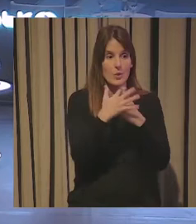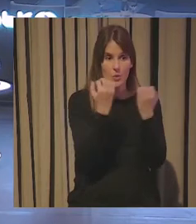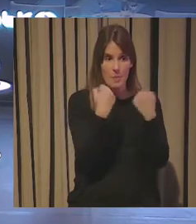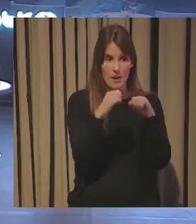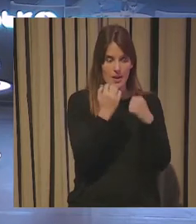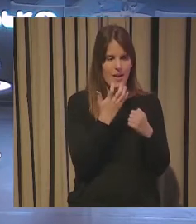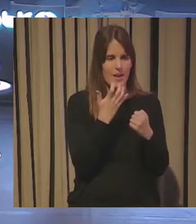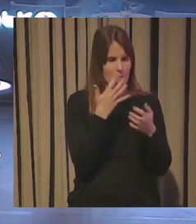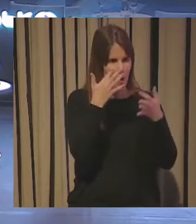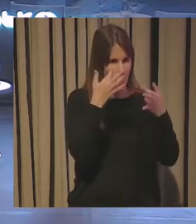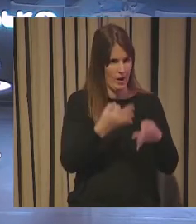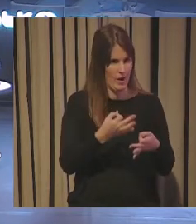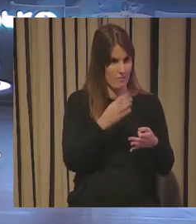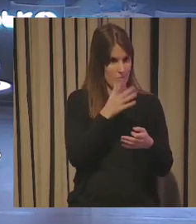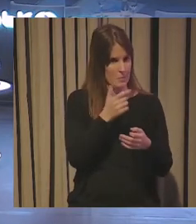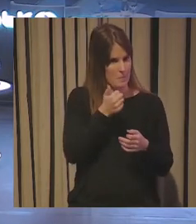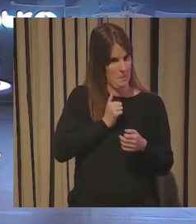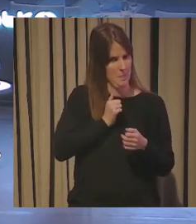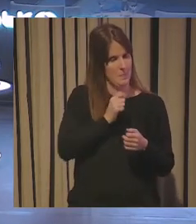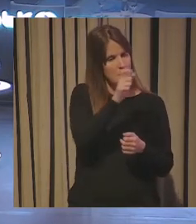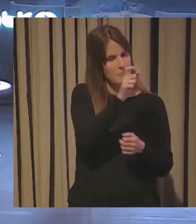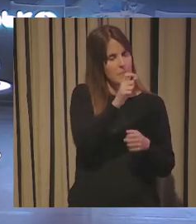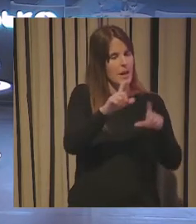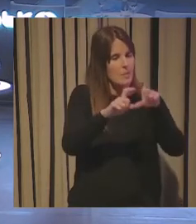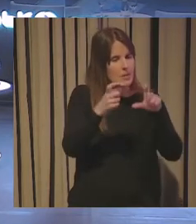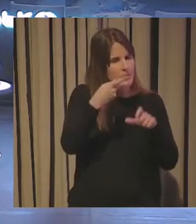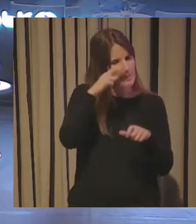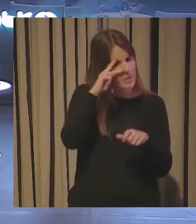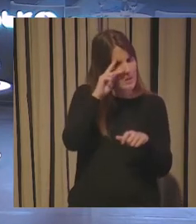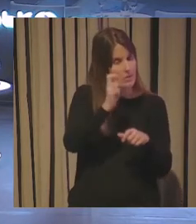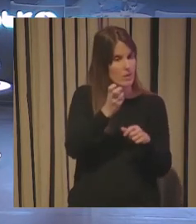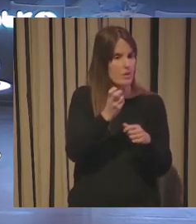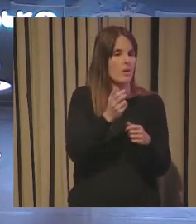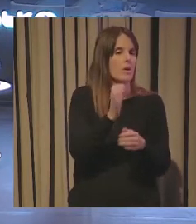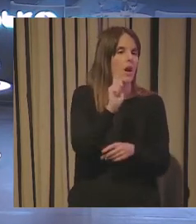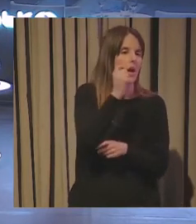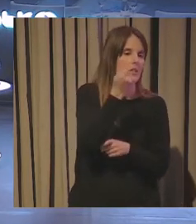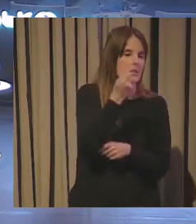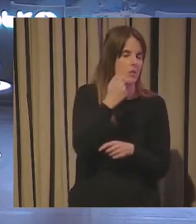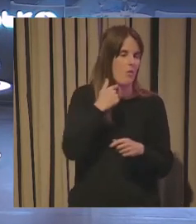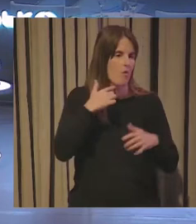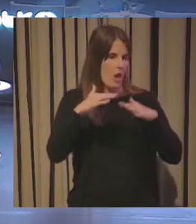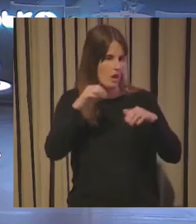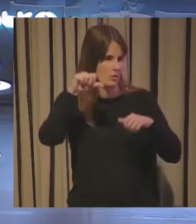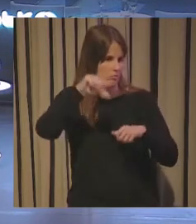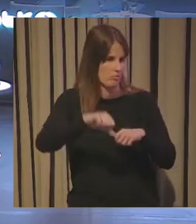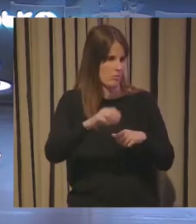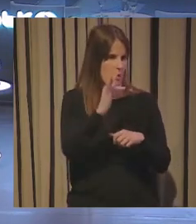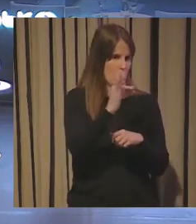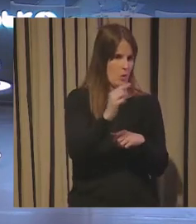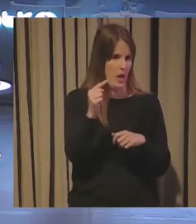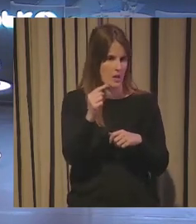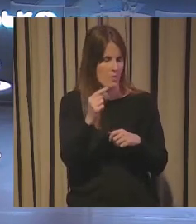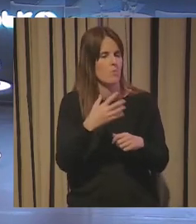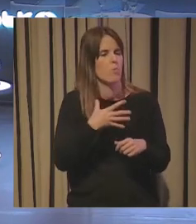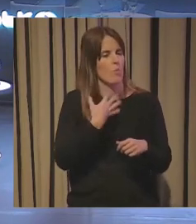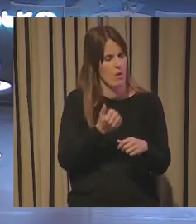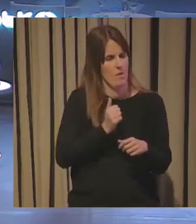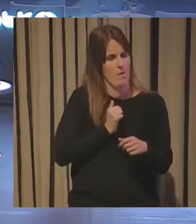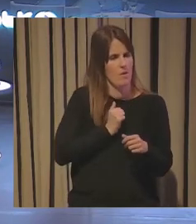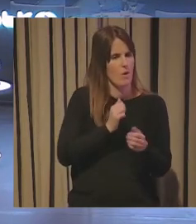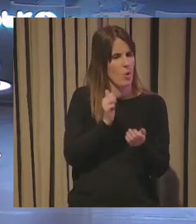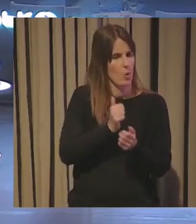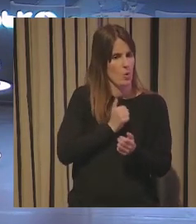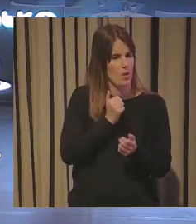cosas que basarnos en la experiencia de otros, bien sea positiva o bien sea negativa. Podemos tener la oportunidad de conocer buenas prácticas, pero también podemos tener la